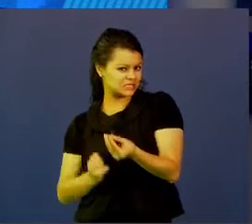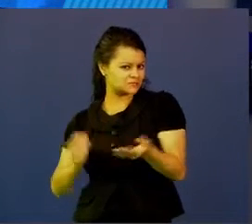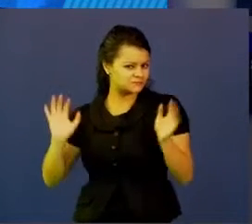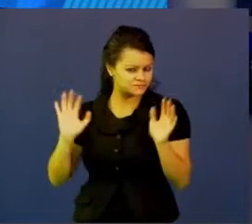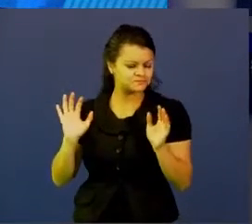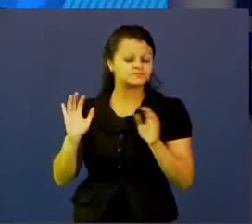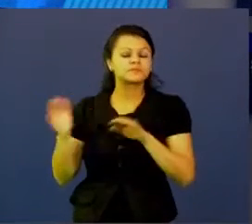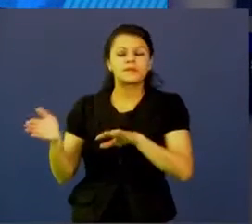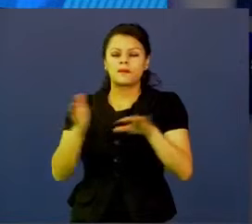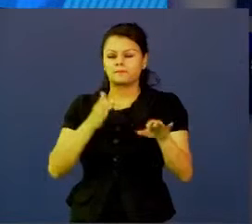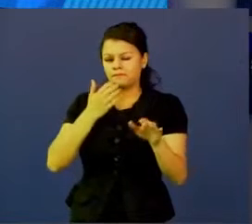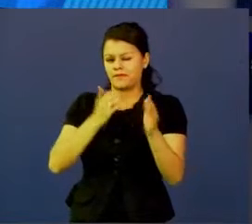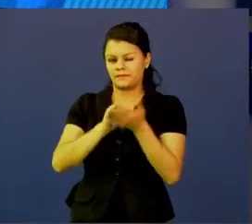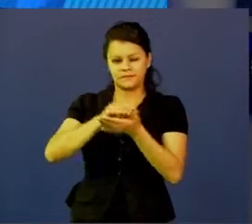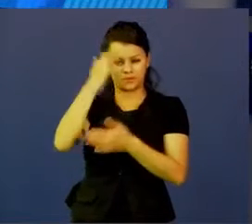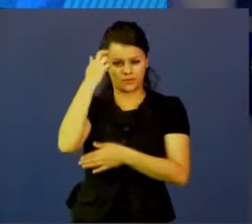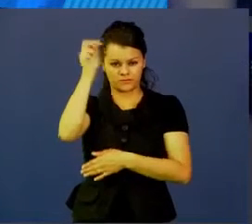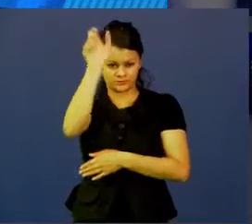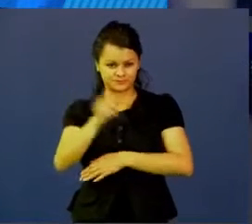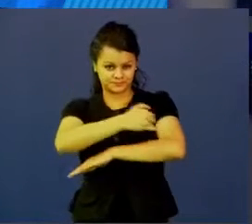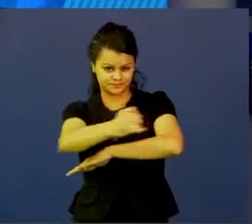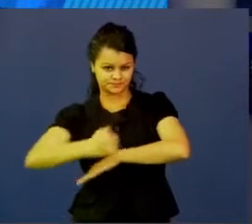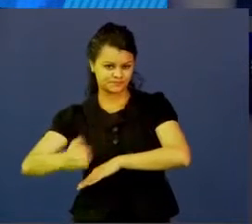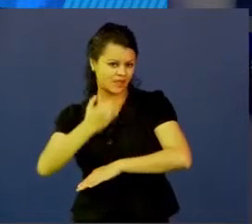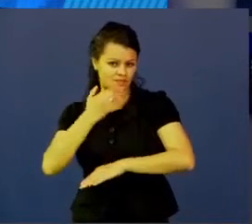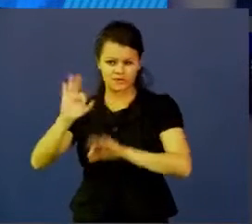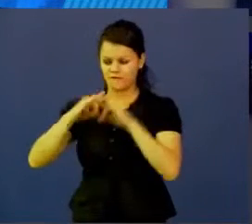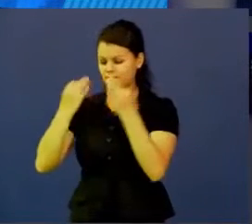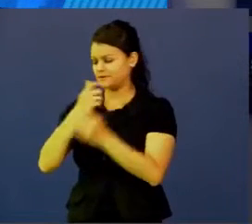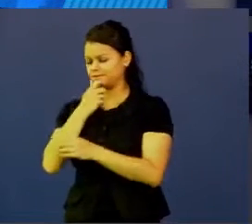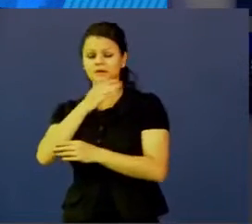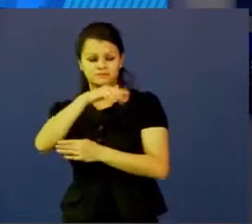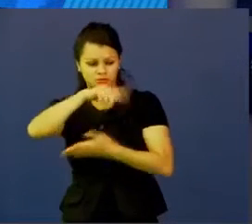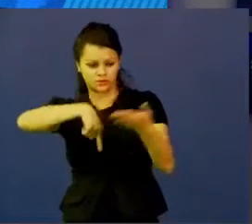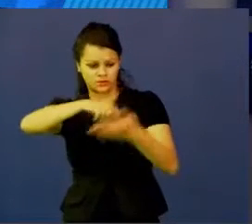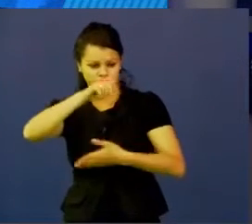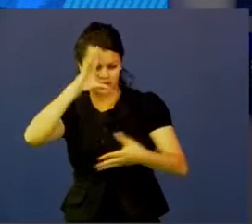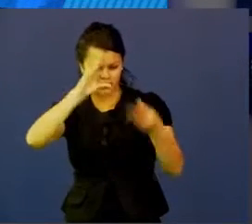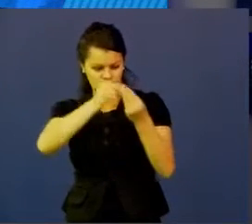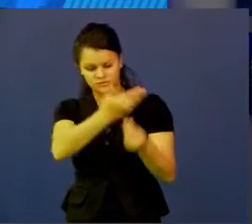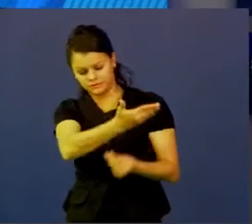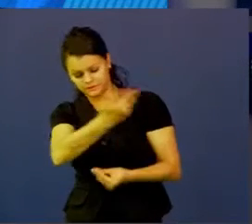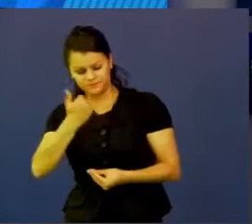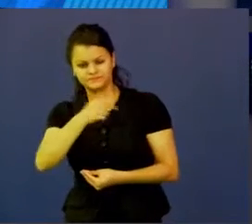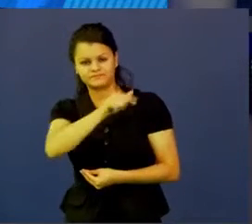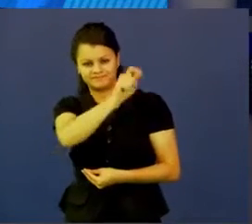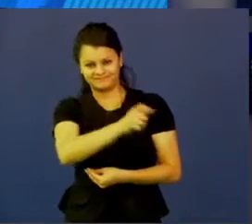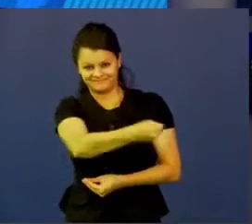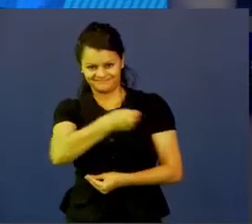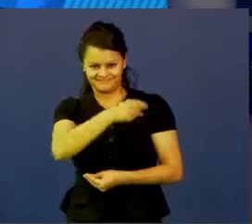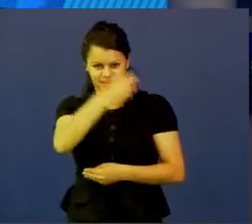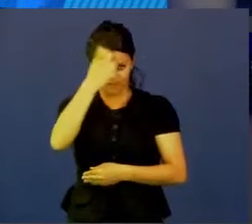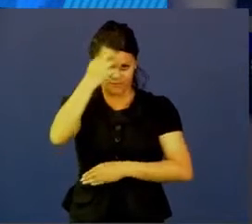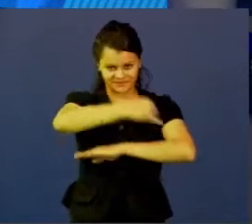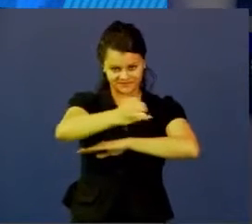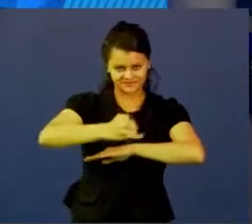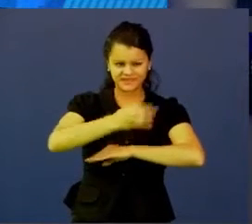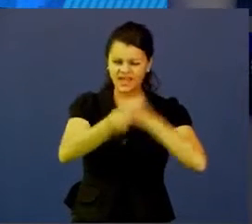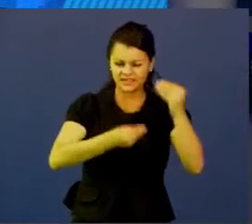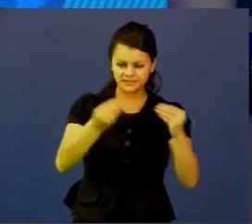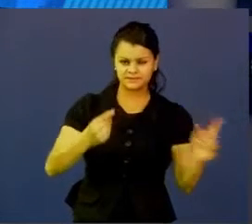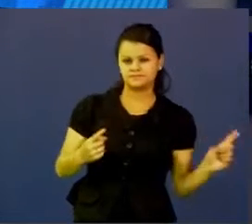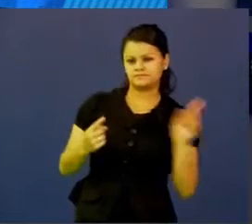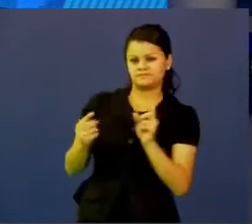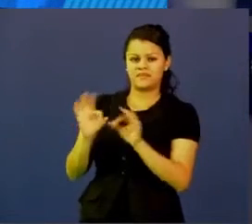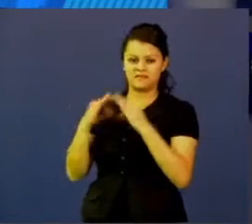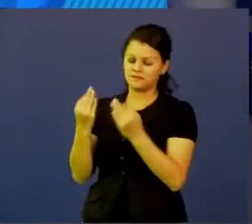El arquitecto, cuando se contrata una familia, contrata a un arquitecto, ¿qué es lo primero que hace el arquitecto? Tener una conversación con esa familia, saber